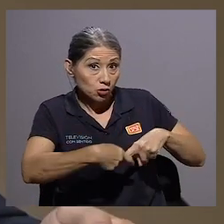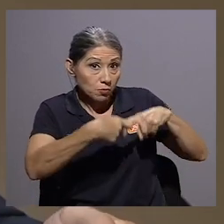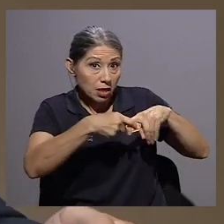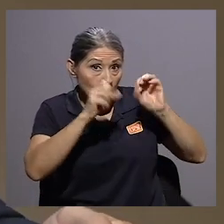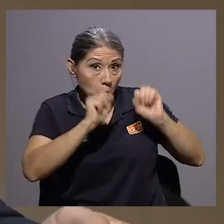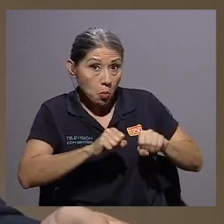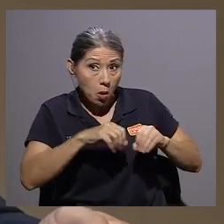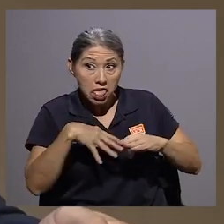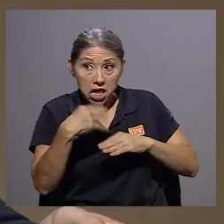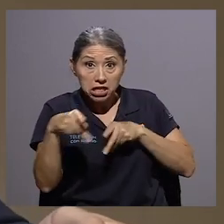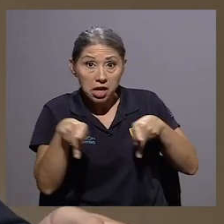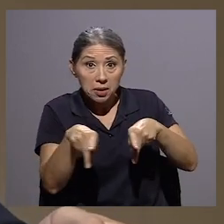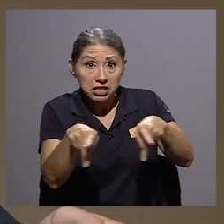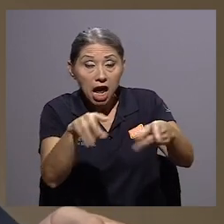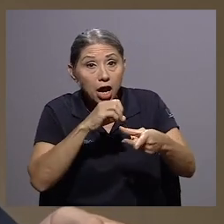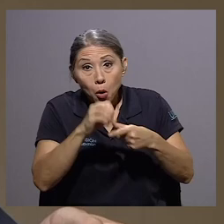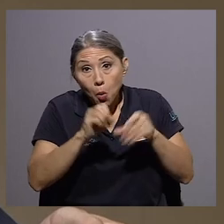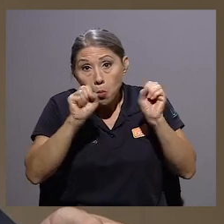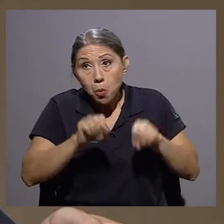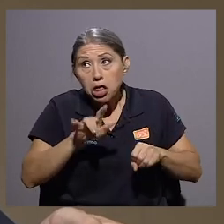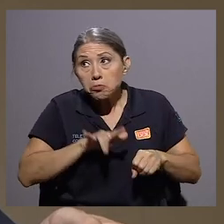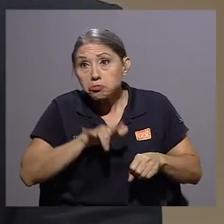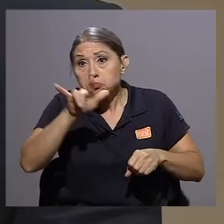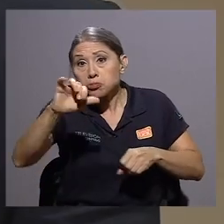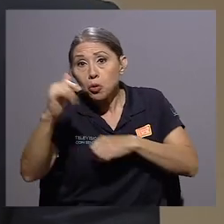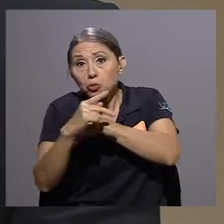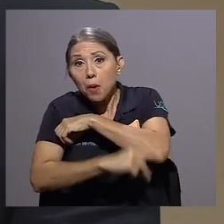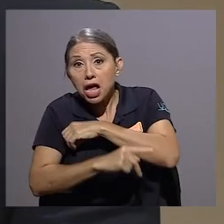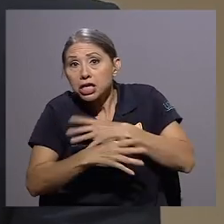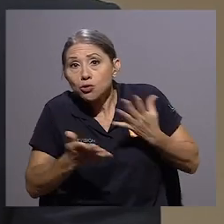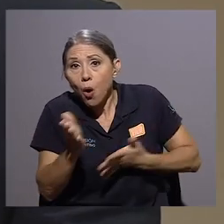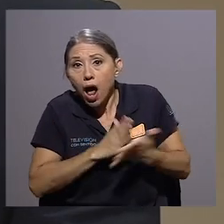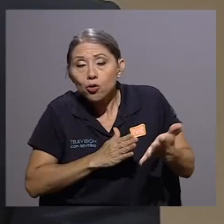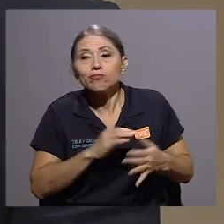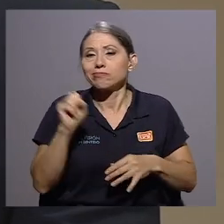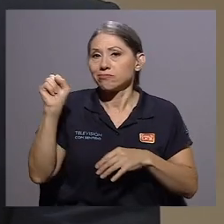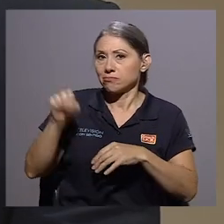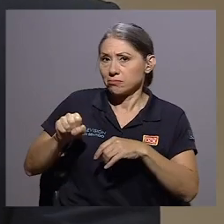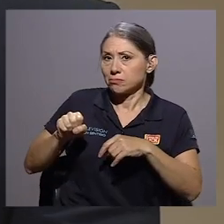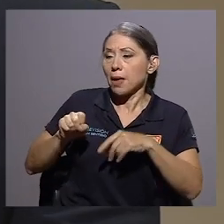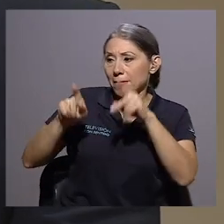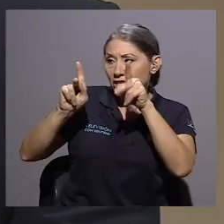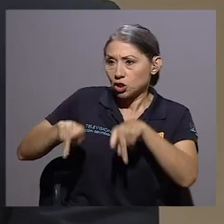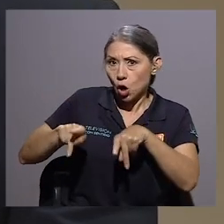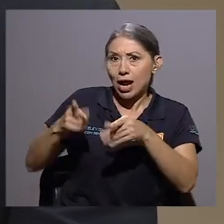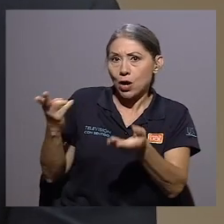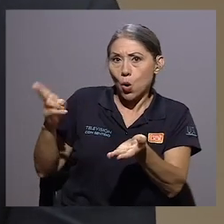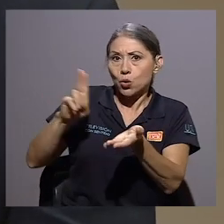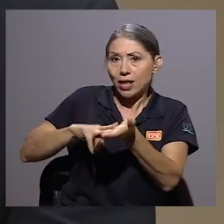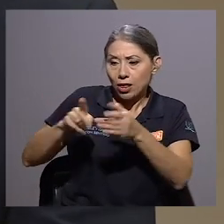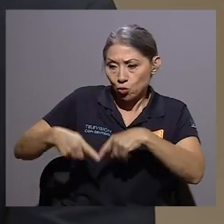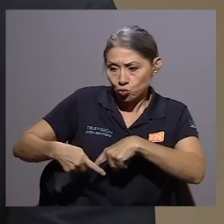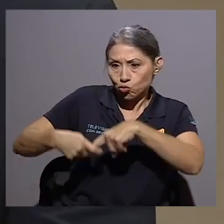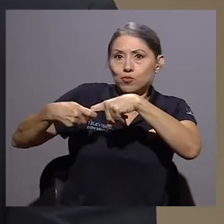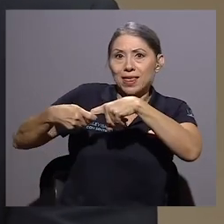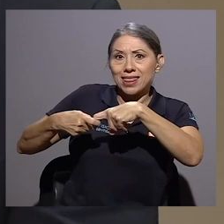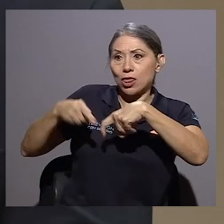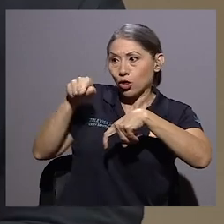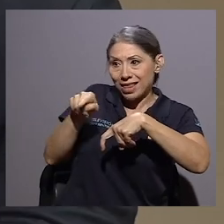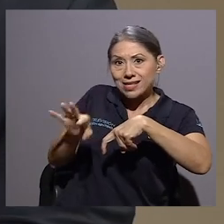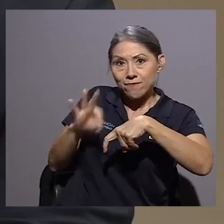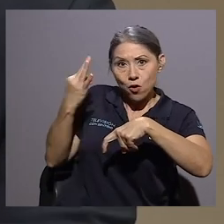¿Suspendido puede irse a pasear o podría salir del país? Sí, una persona que tiene un contrato suspendido